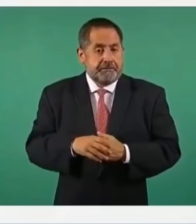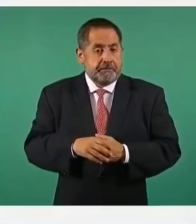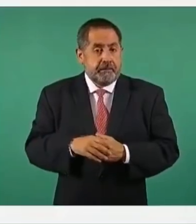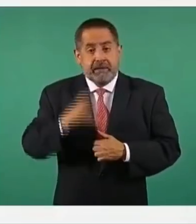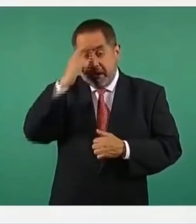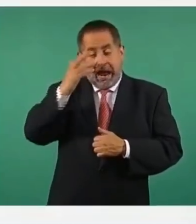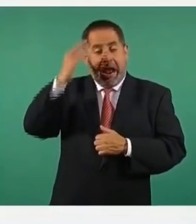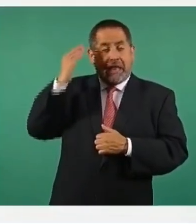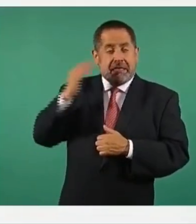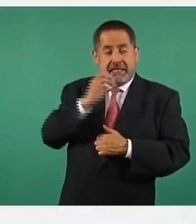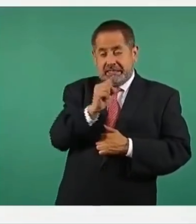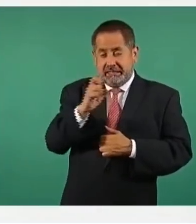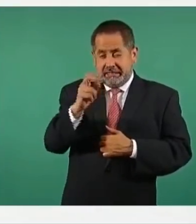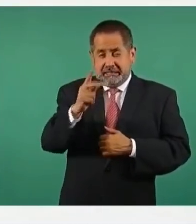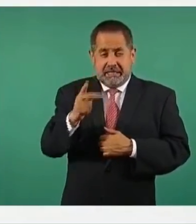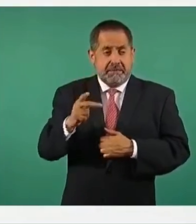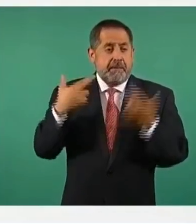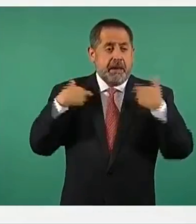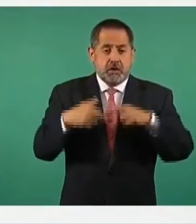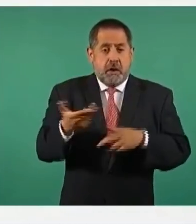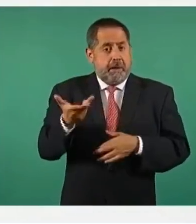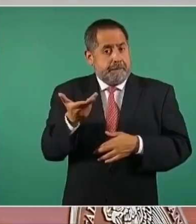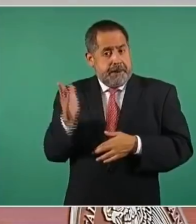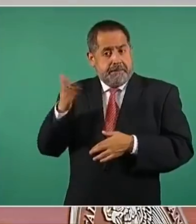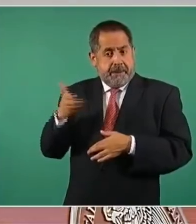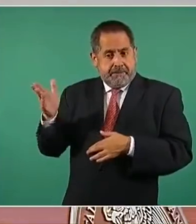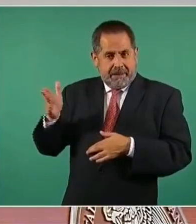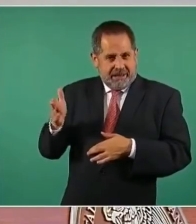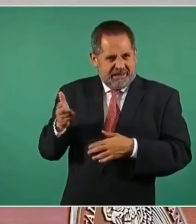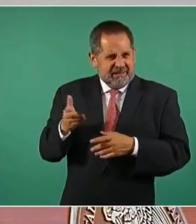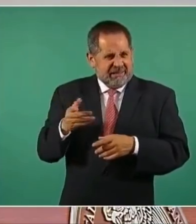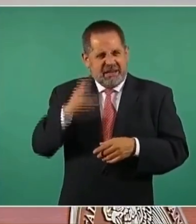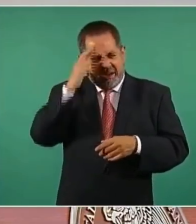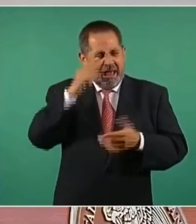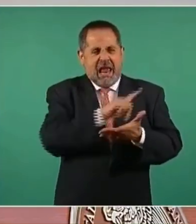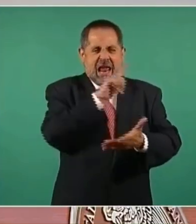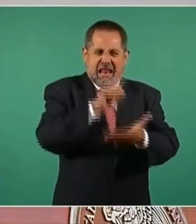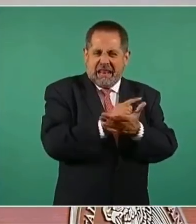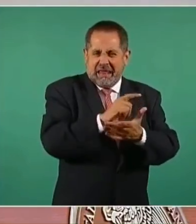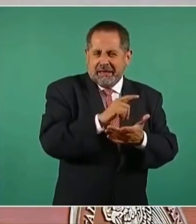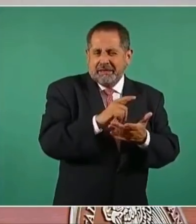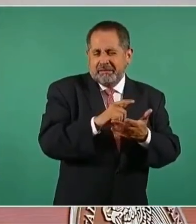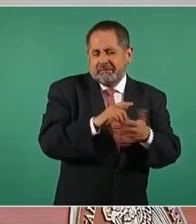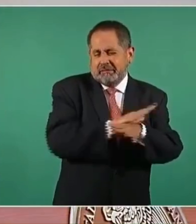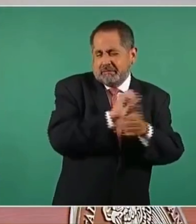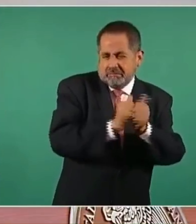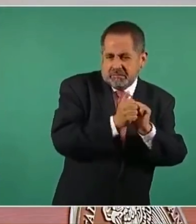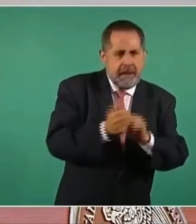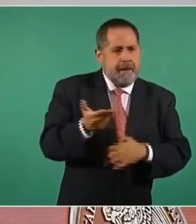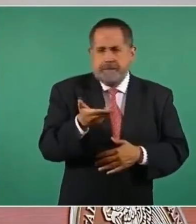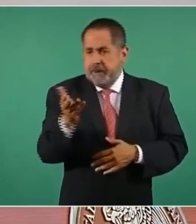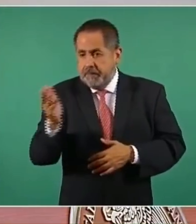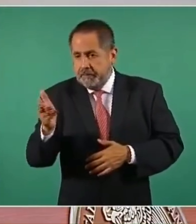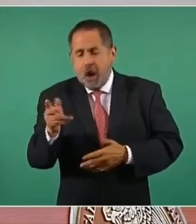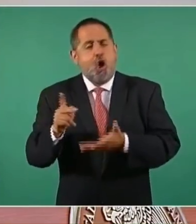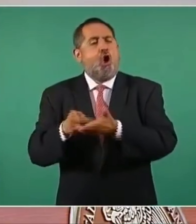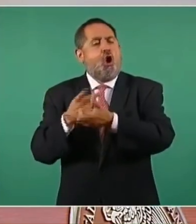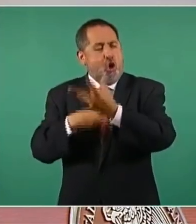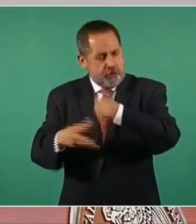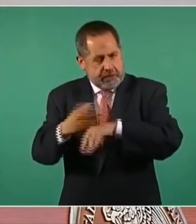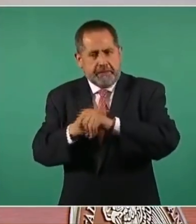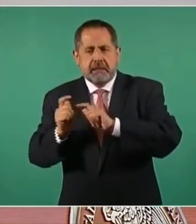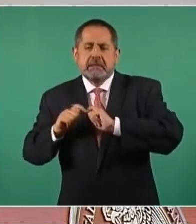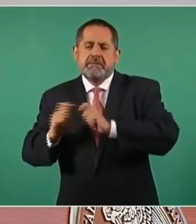despedidos por la imposición de la mal llamada Reforma Educativa y se están reparando daños cometidos a personas o